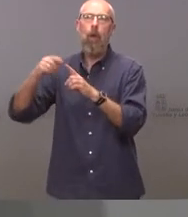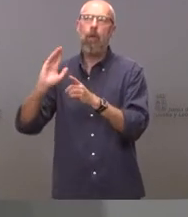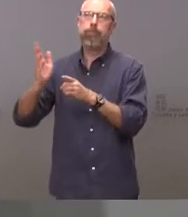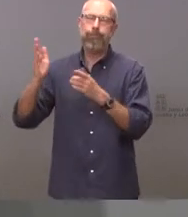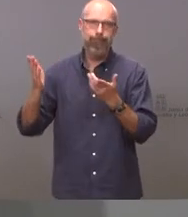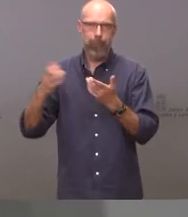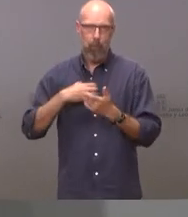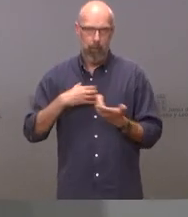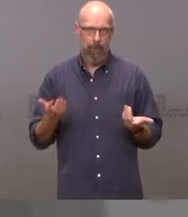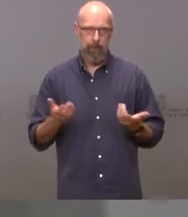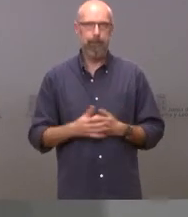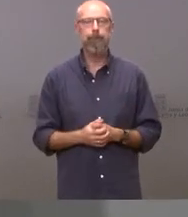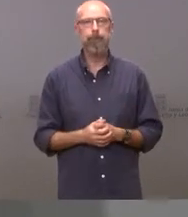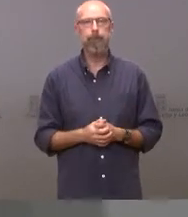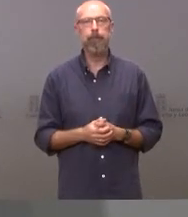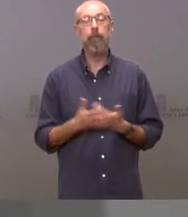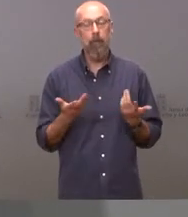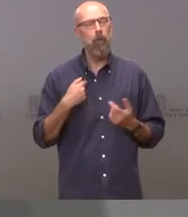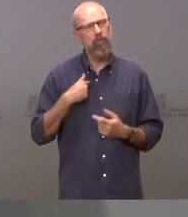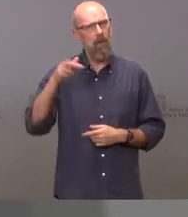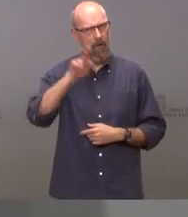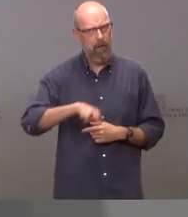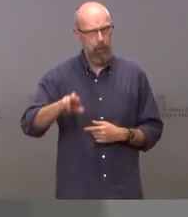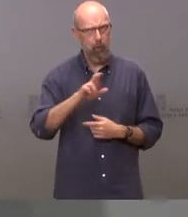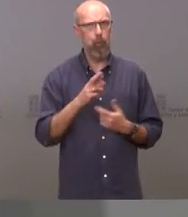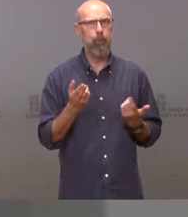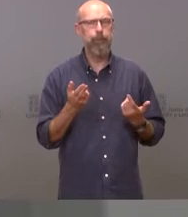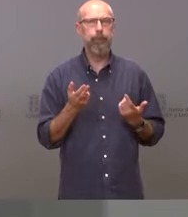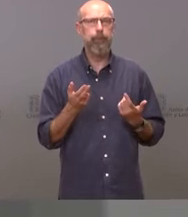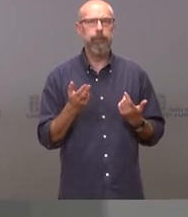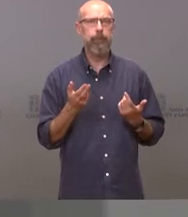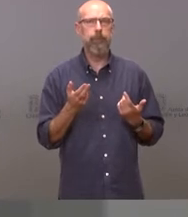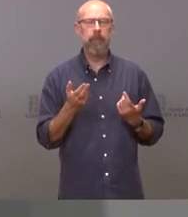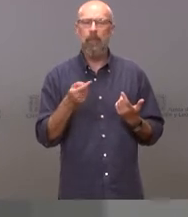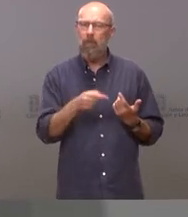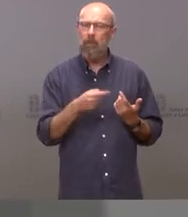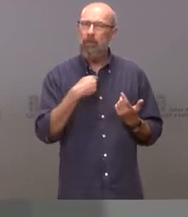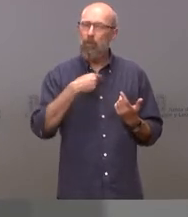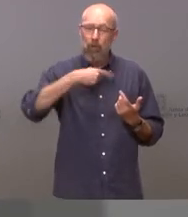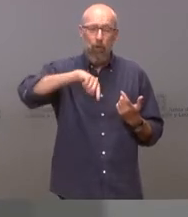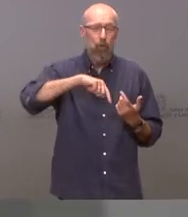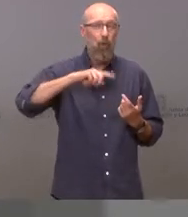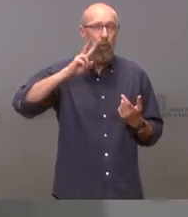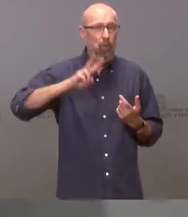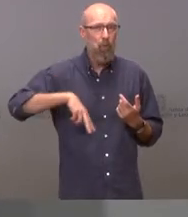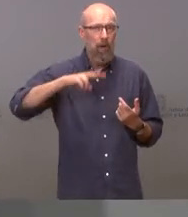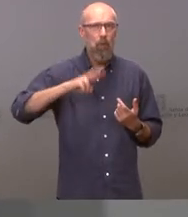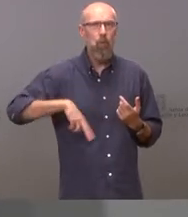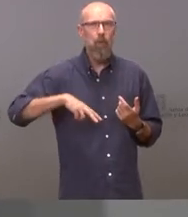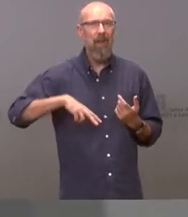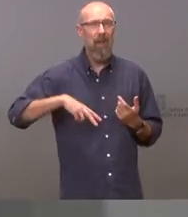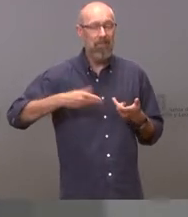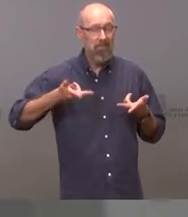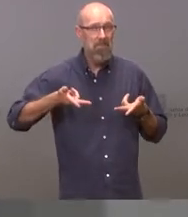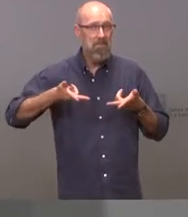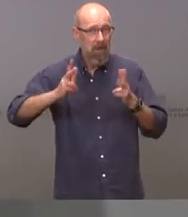insisto de ninguna de las maneras de ninguna de las maneras se va a tolerar